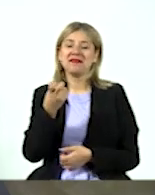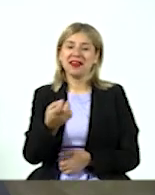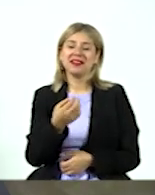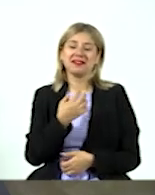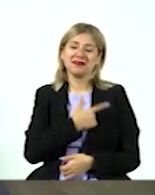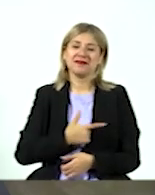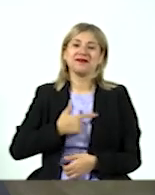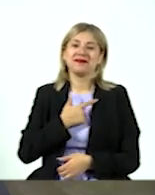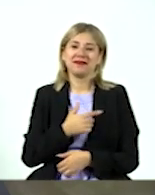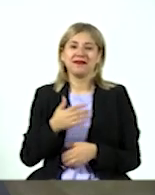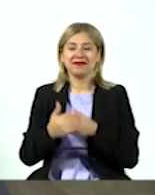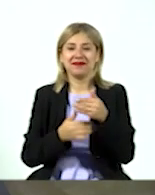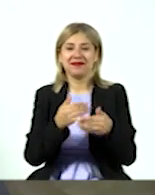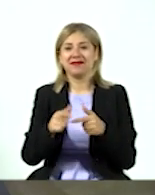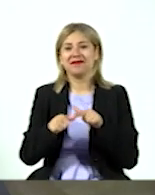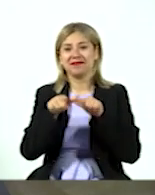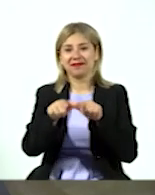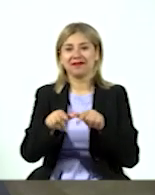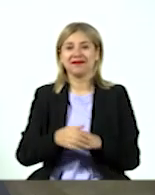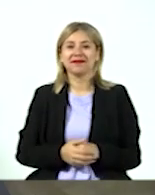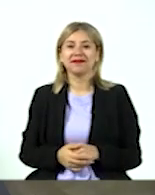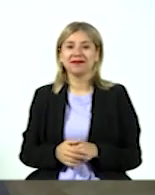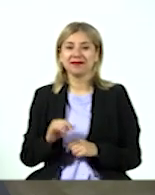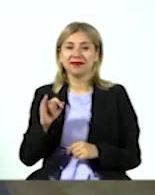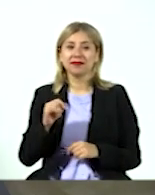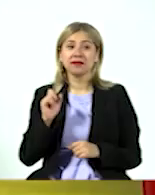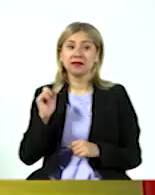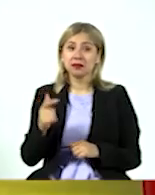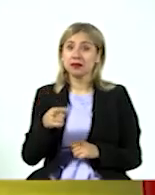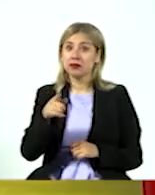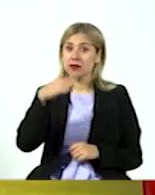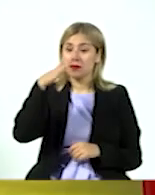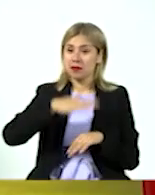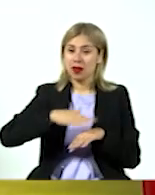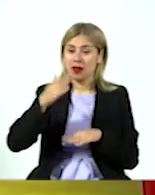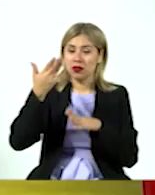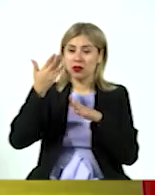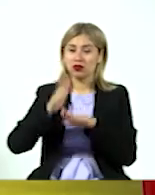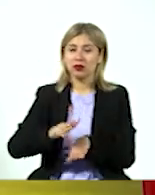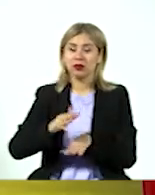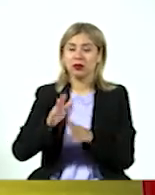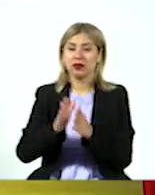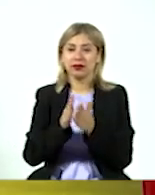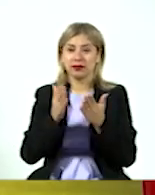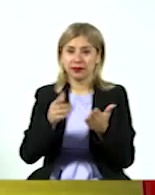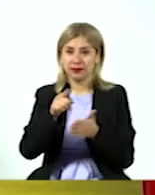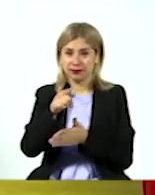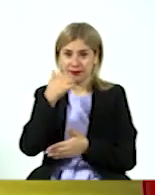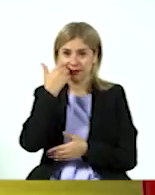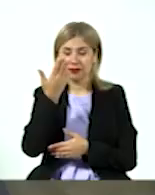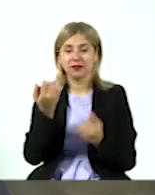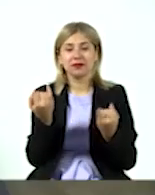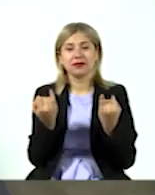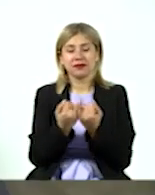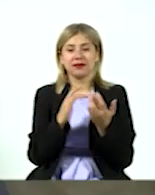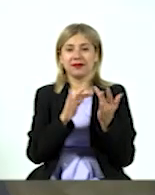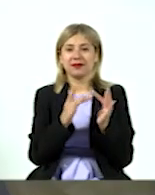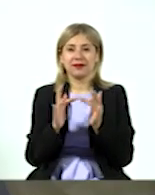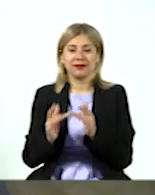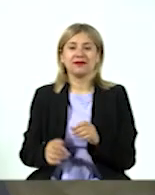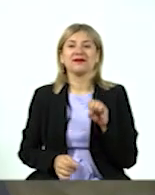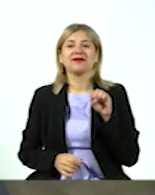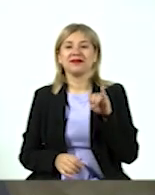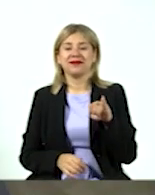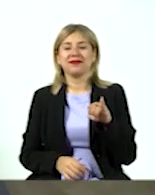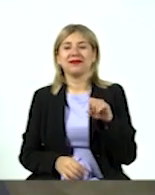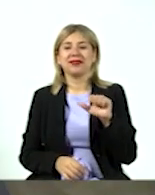gustazo el poderlo seguir haciendo. Bueno, pues si alguien quiere saber más sobre este libro, también te pueden seguir en tus redes sociales. Así es,